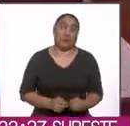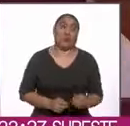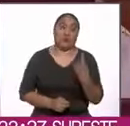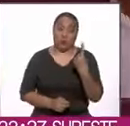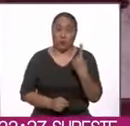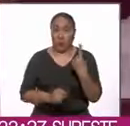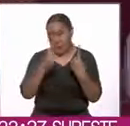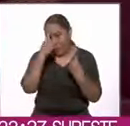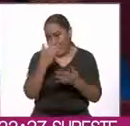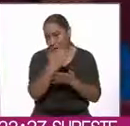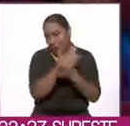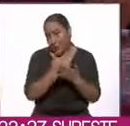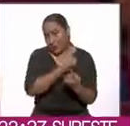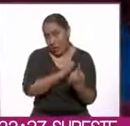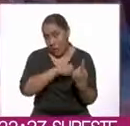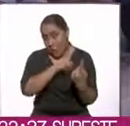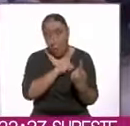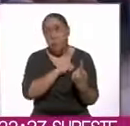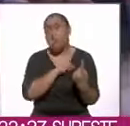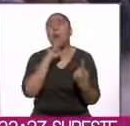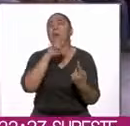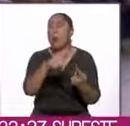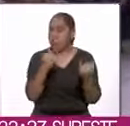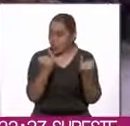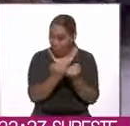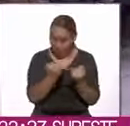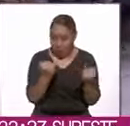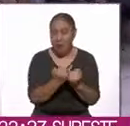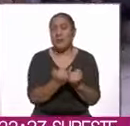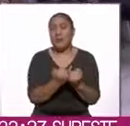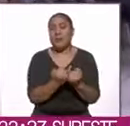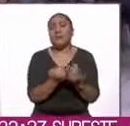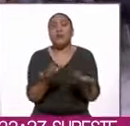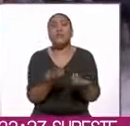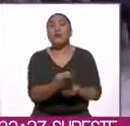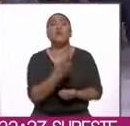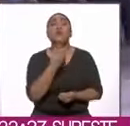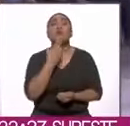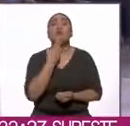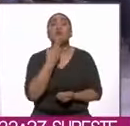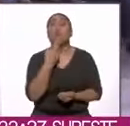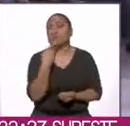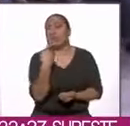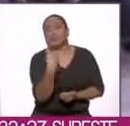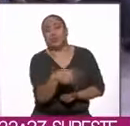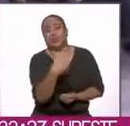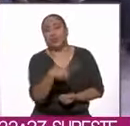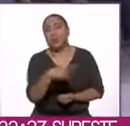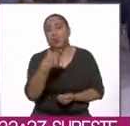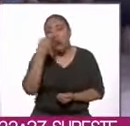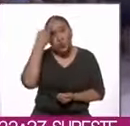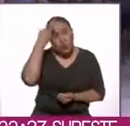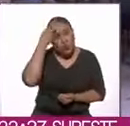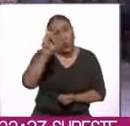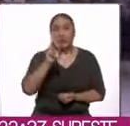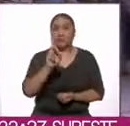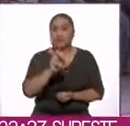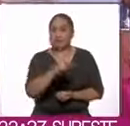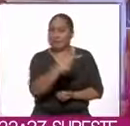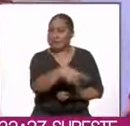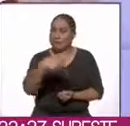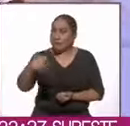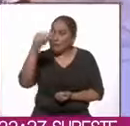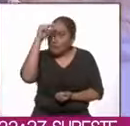recurso de salud, sino como una propiedad intelectual.